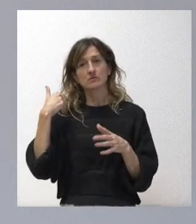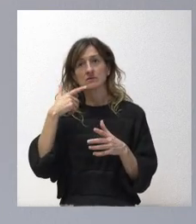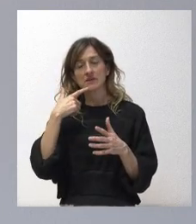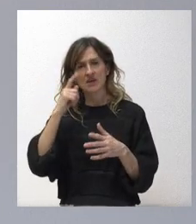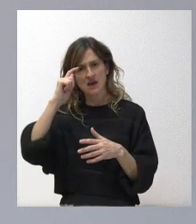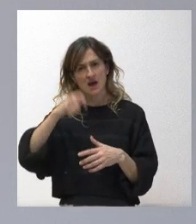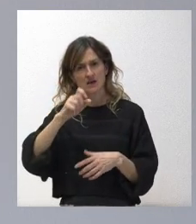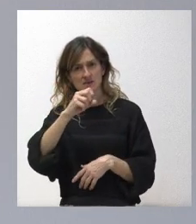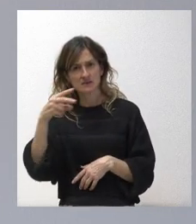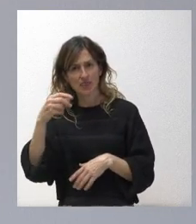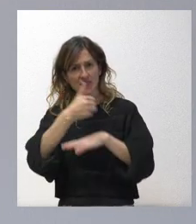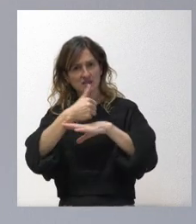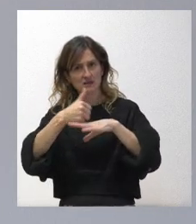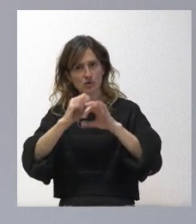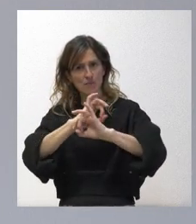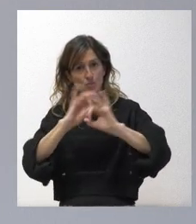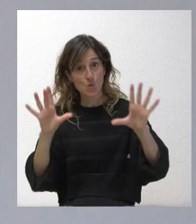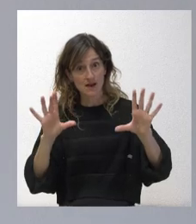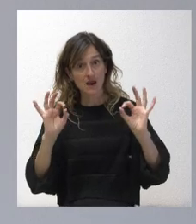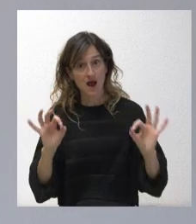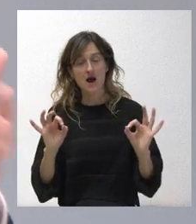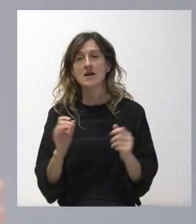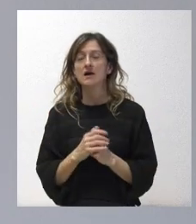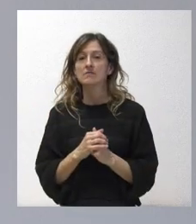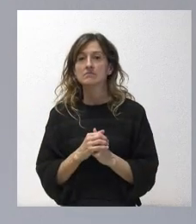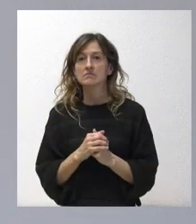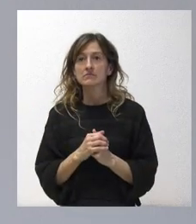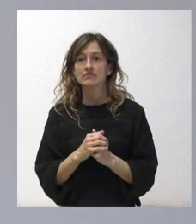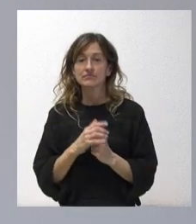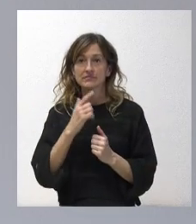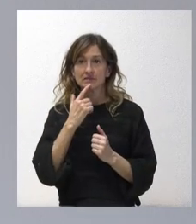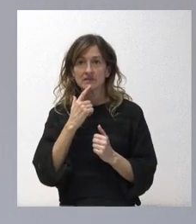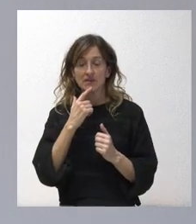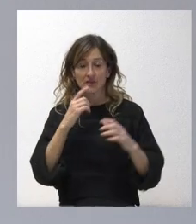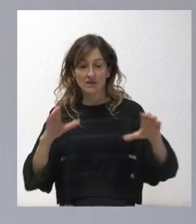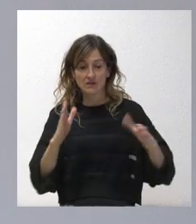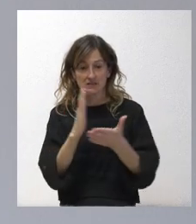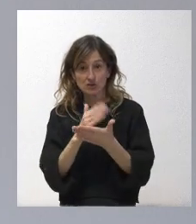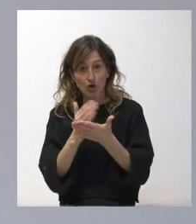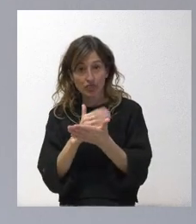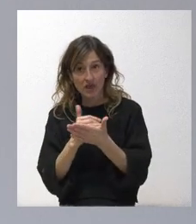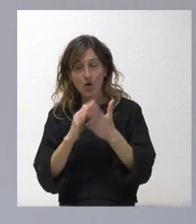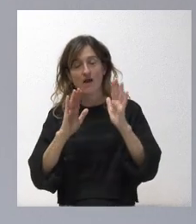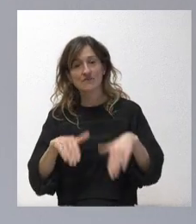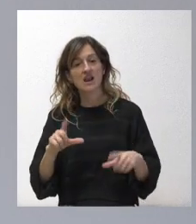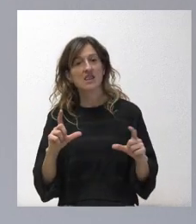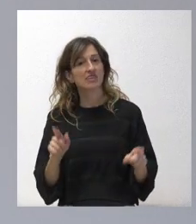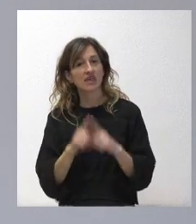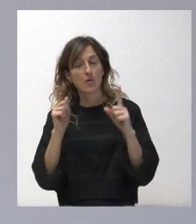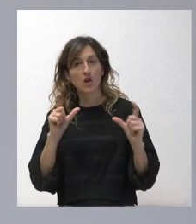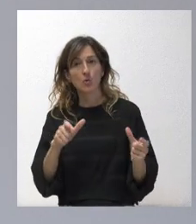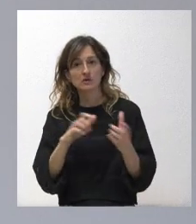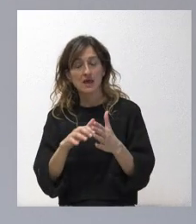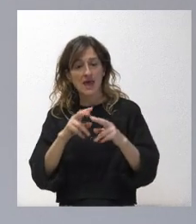muy claras de los tribunales en el sentido de que el troceo de este tipo de instalaciones no va a evitar que la Junta de Castellón y nuestros técnicos